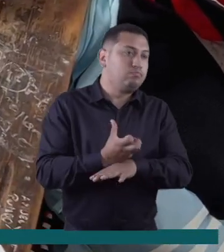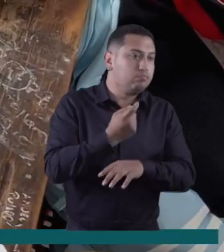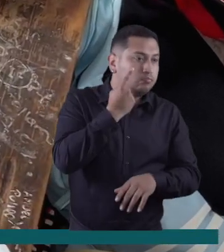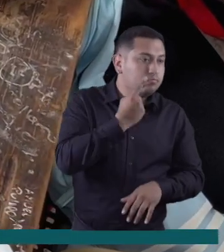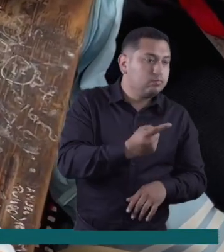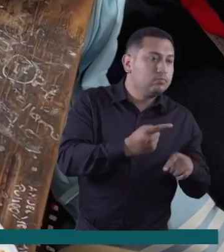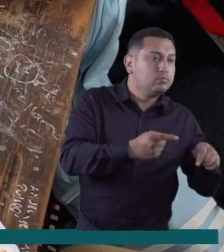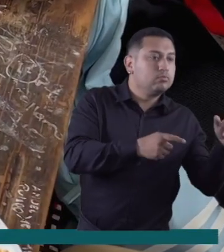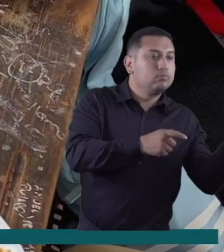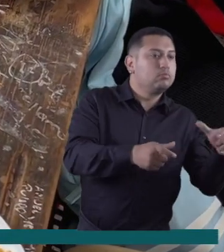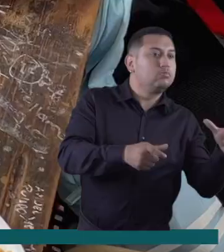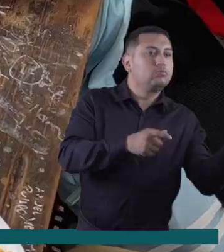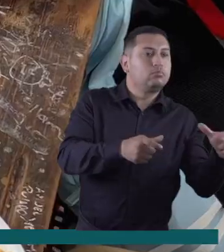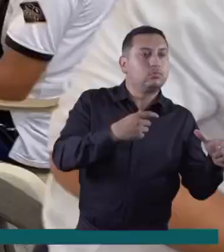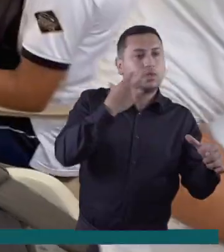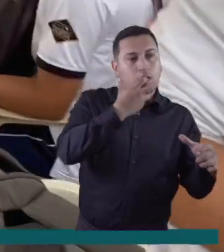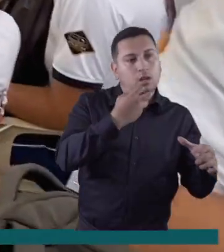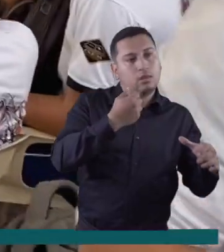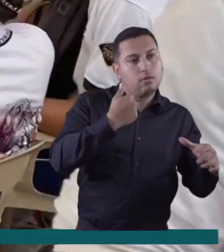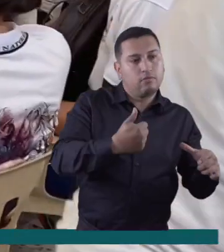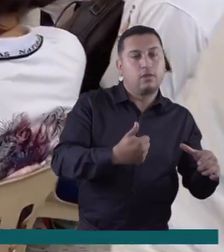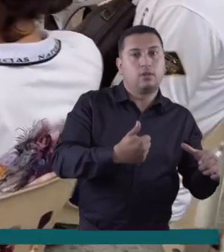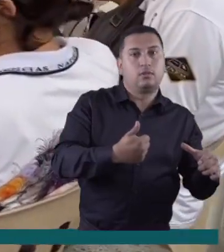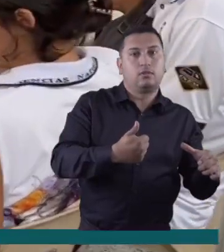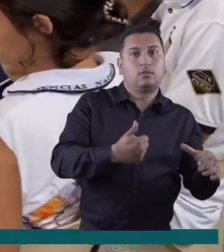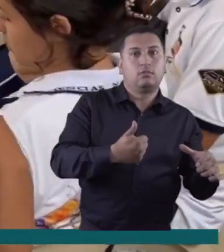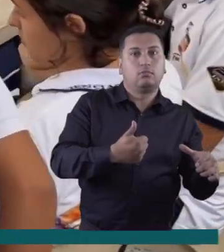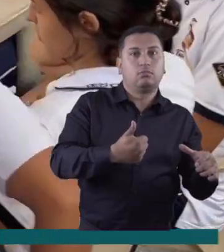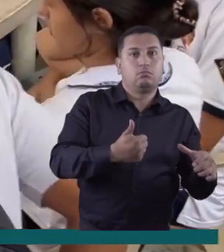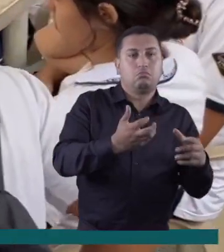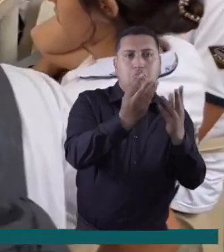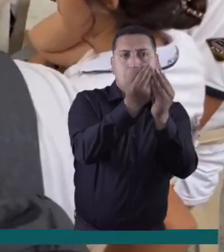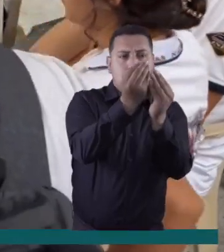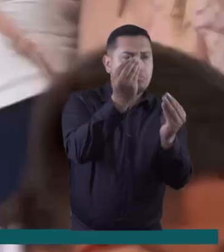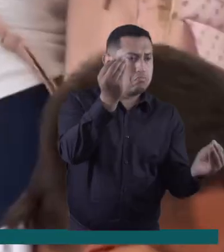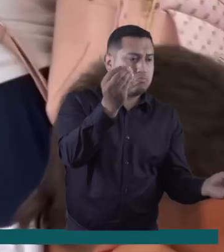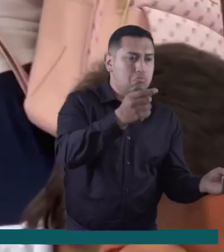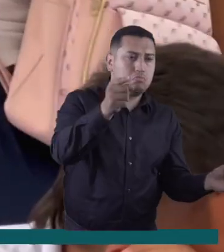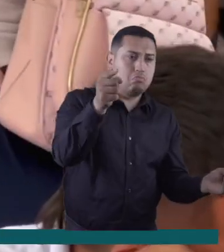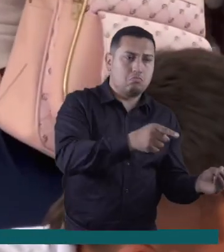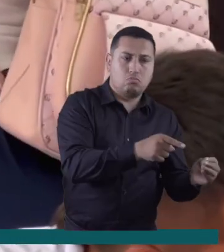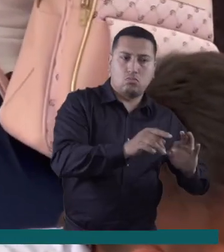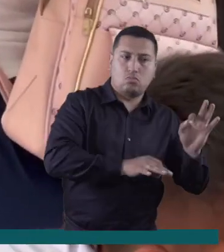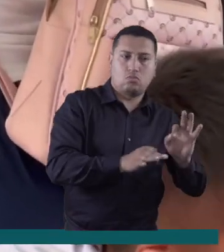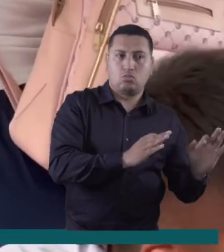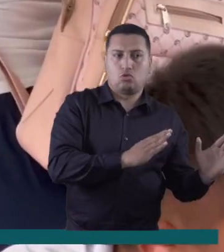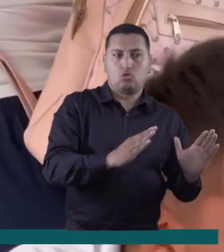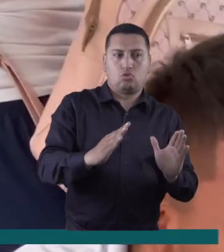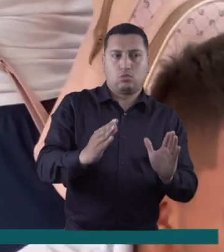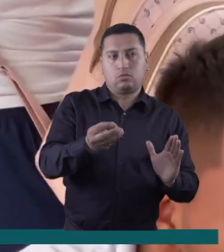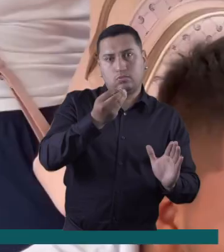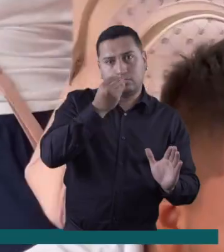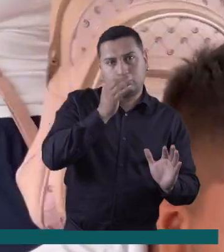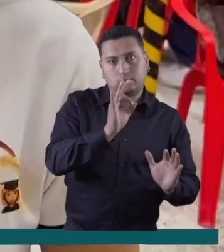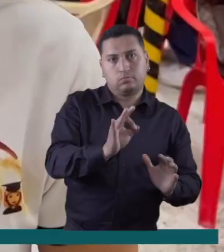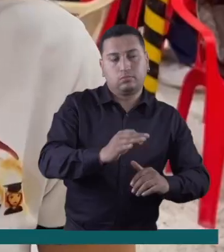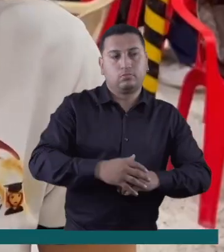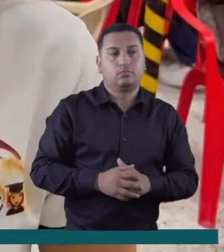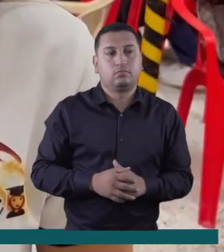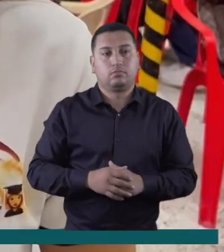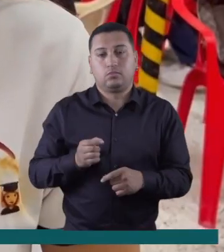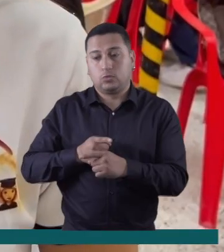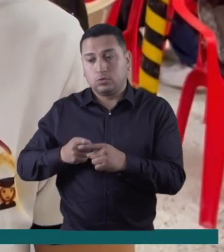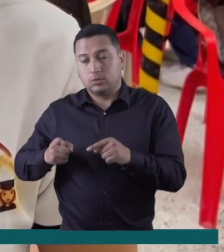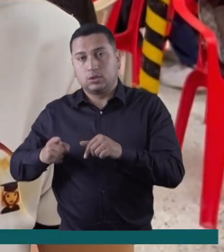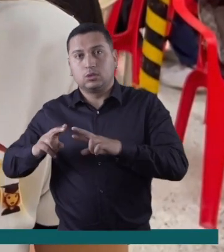al momento de la servida en caliente de las raciones del PAE y así en los diferentes grados almuercen de manera organizada. La semana